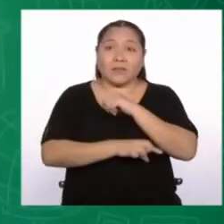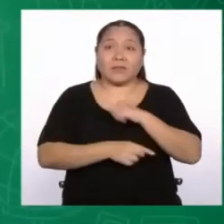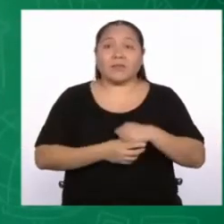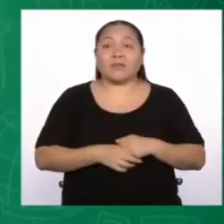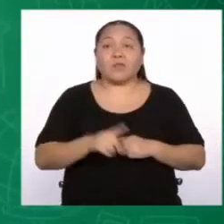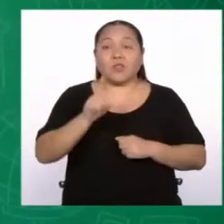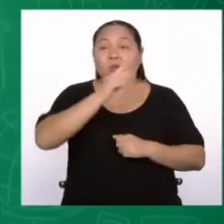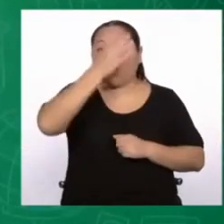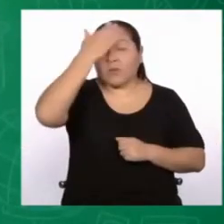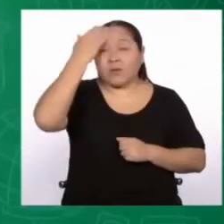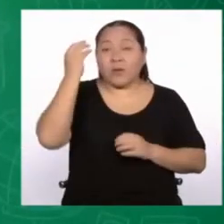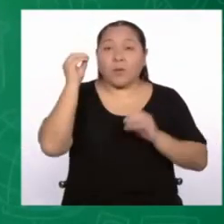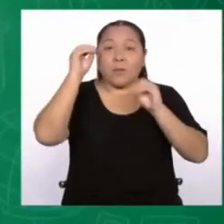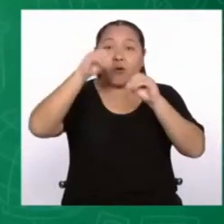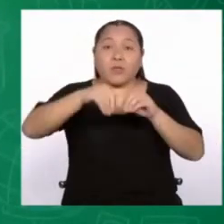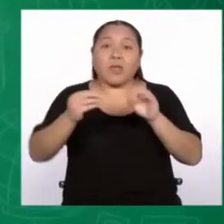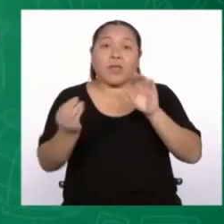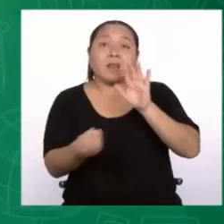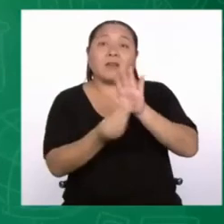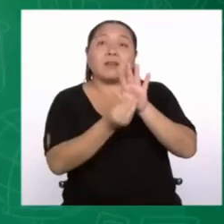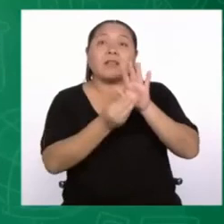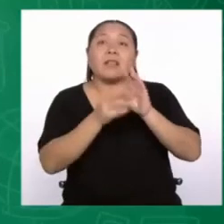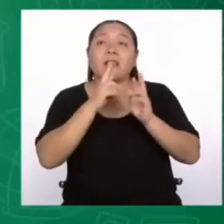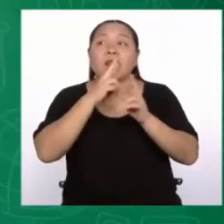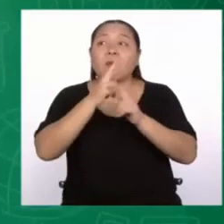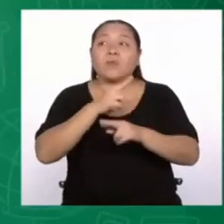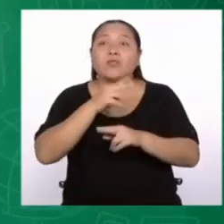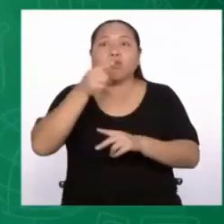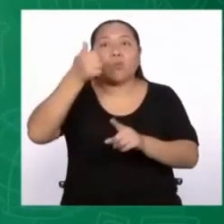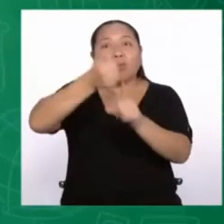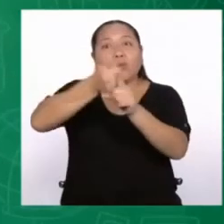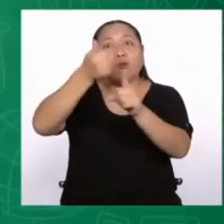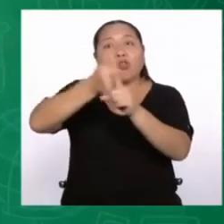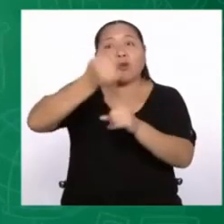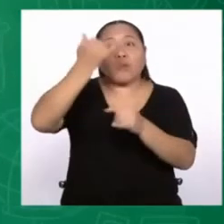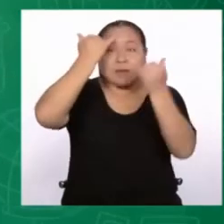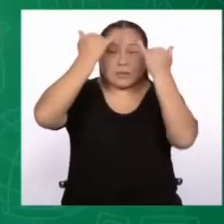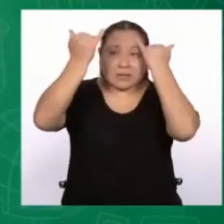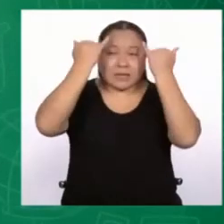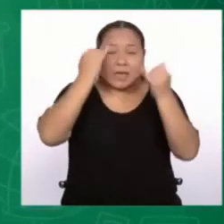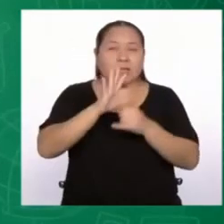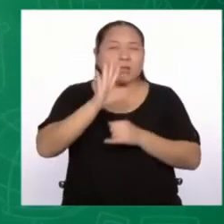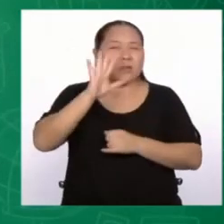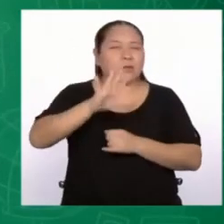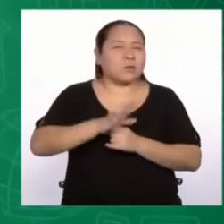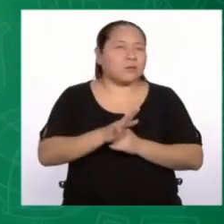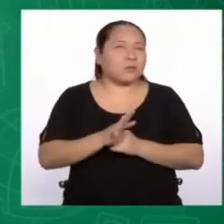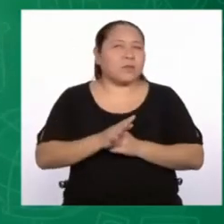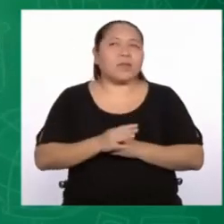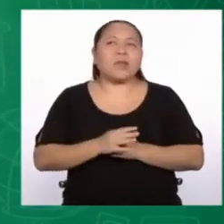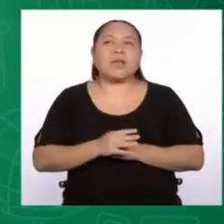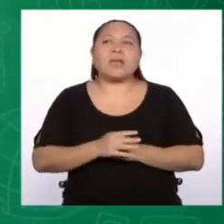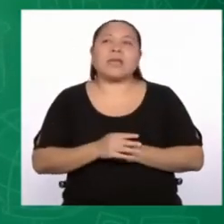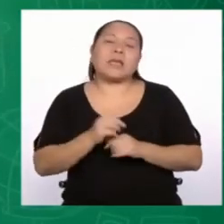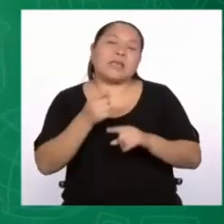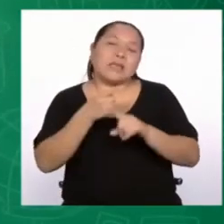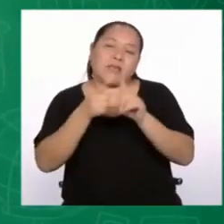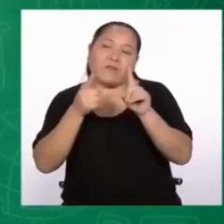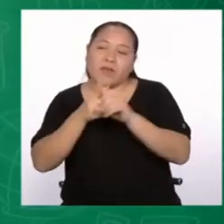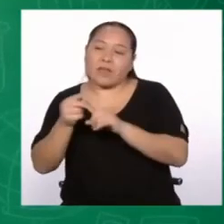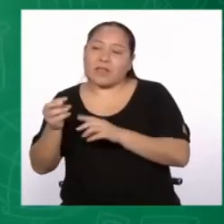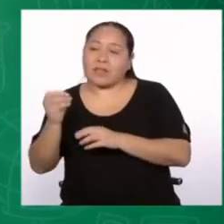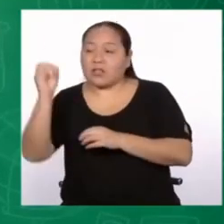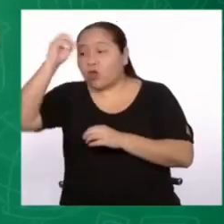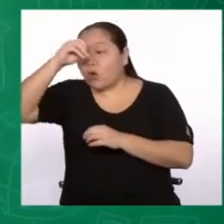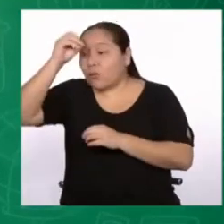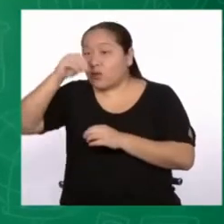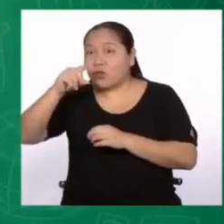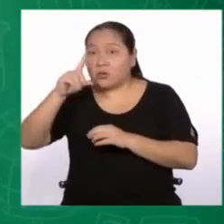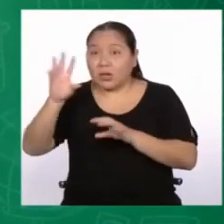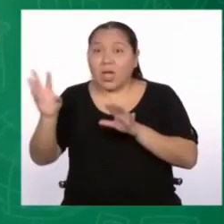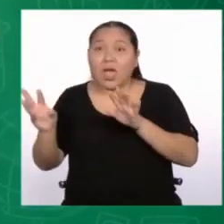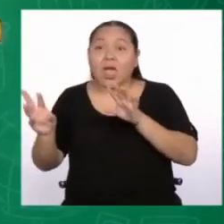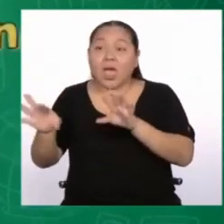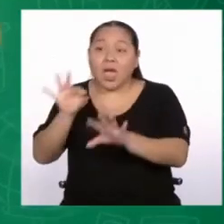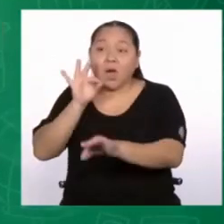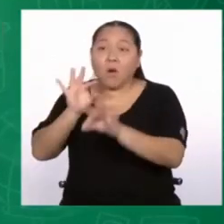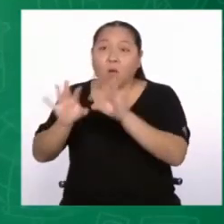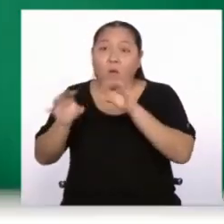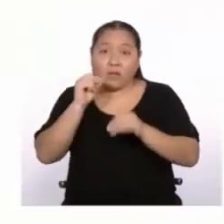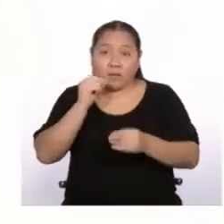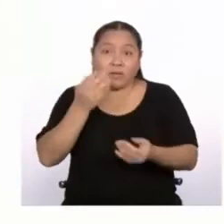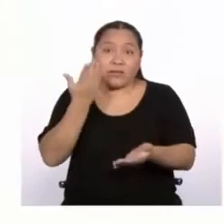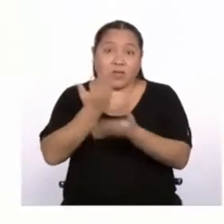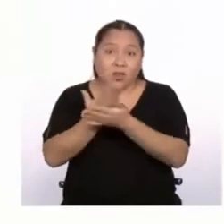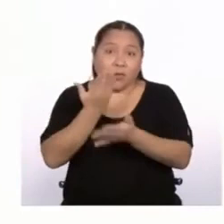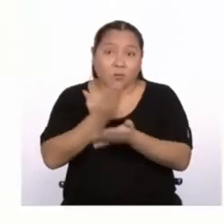incluir en tu respuesta tu propio punto de vista y tus argumentos, y los demás puntos de vista que encuentres junto a las ideas que lo